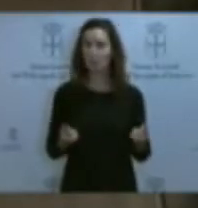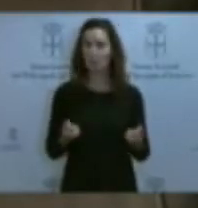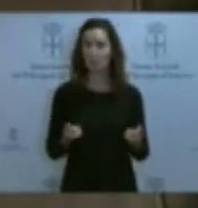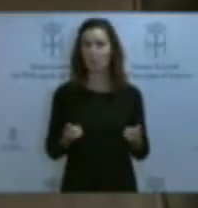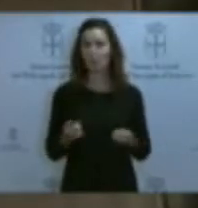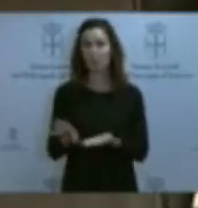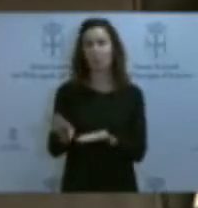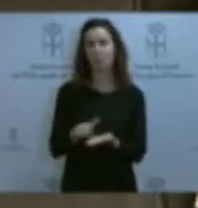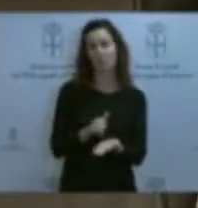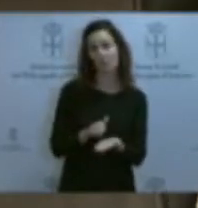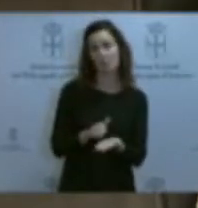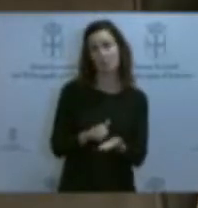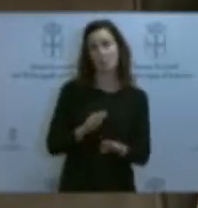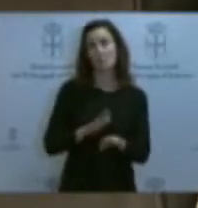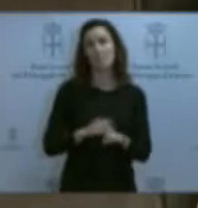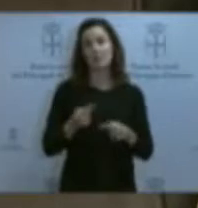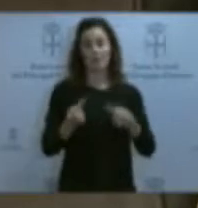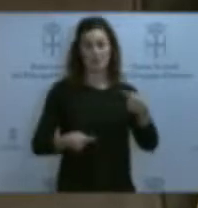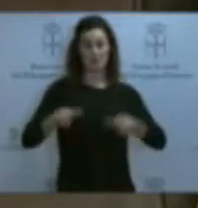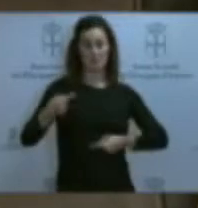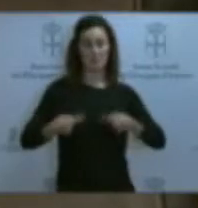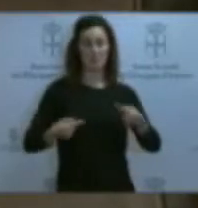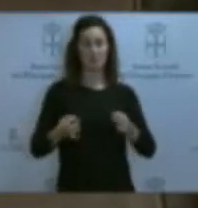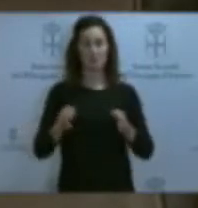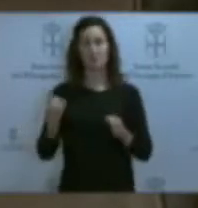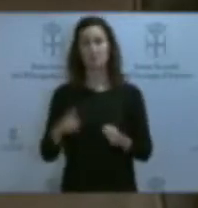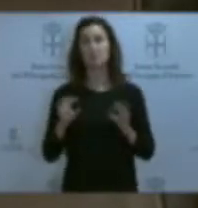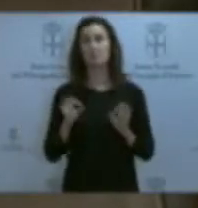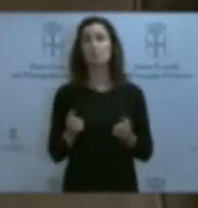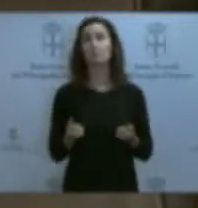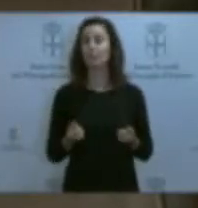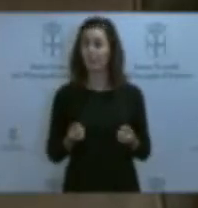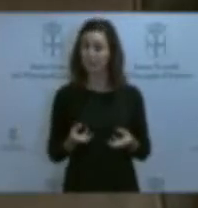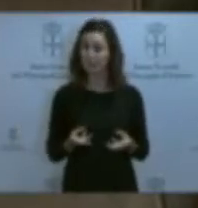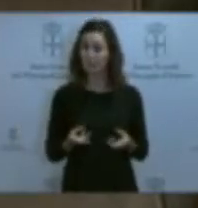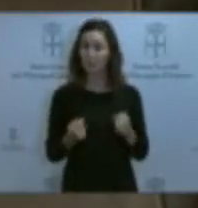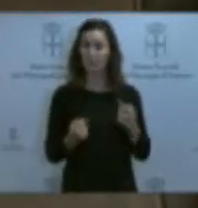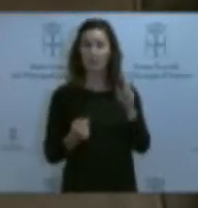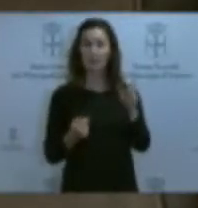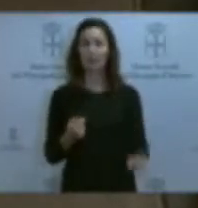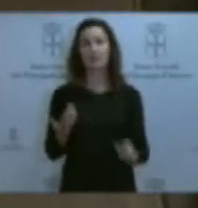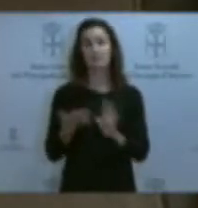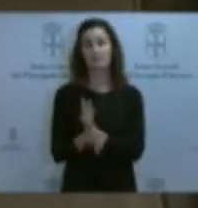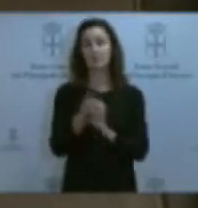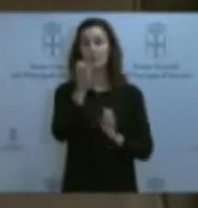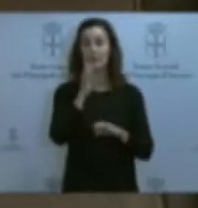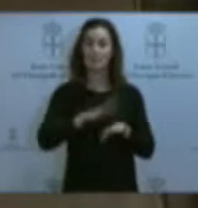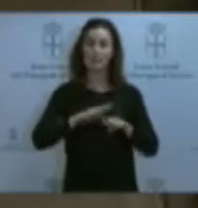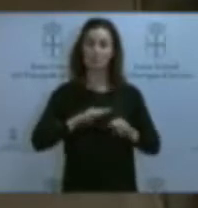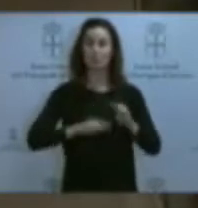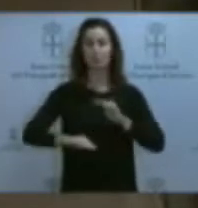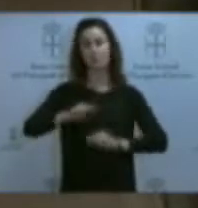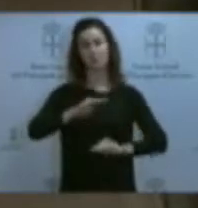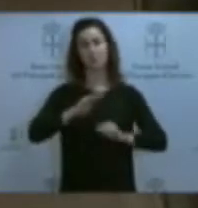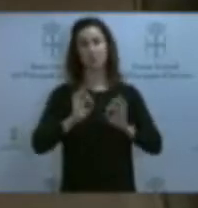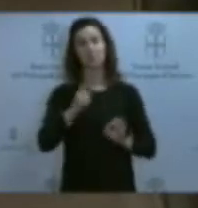acopios de material para que cuadren las certificaciones, que es él quien da las explicaciones oportunas para hacer los reparos a la